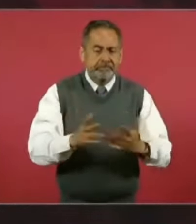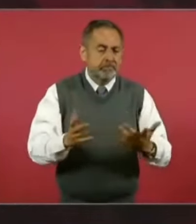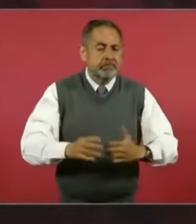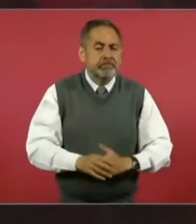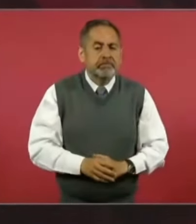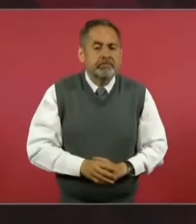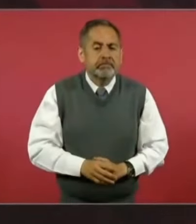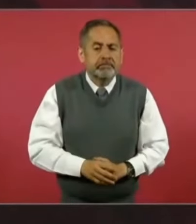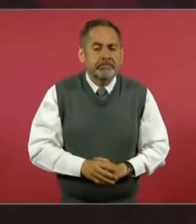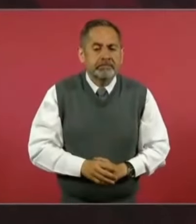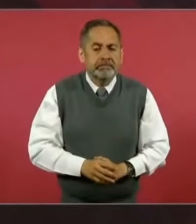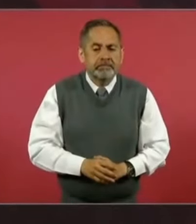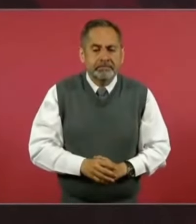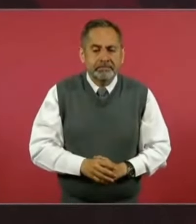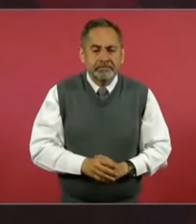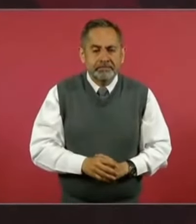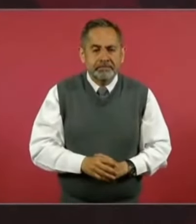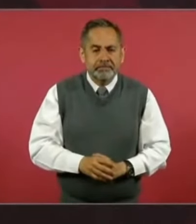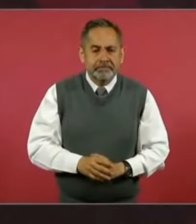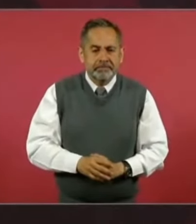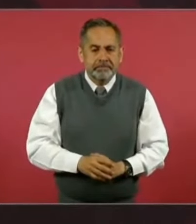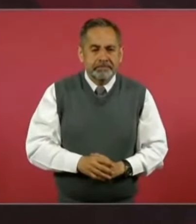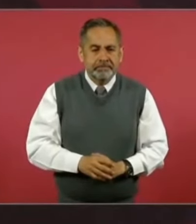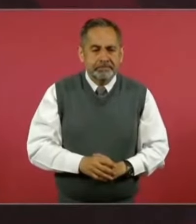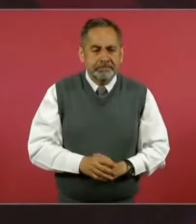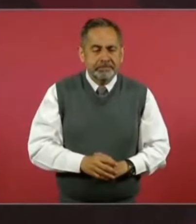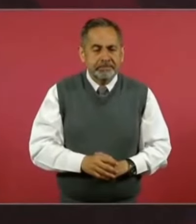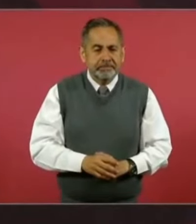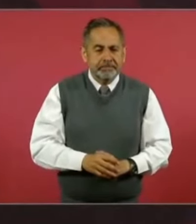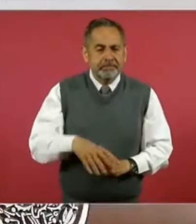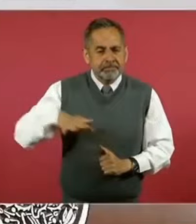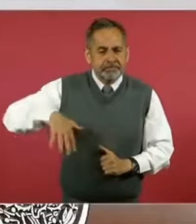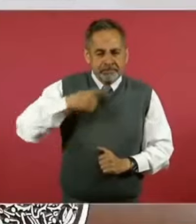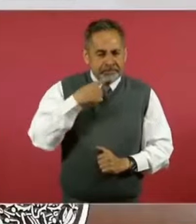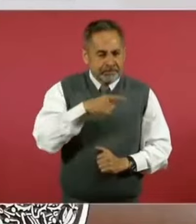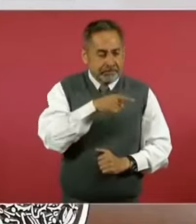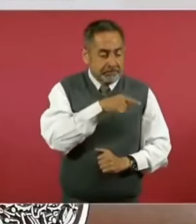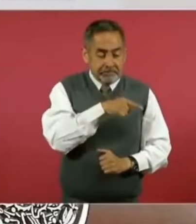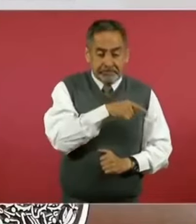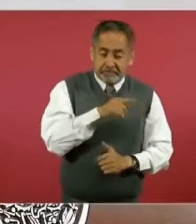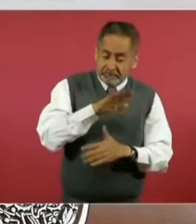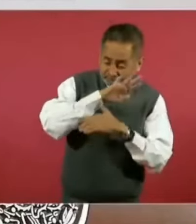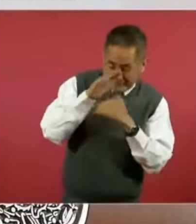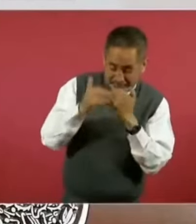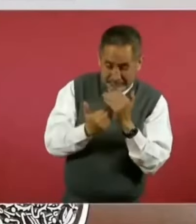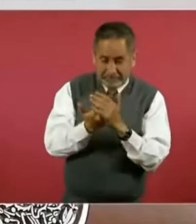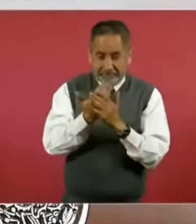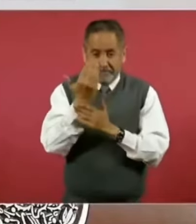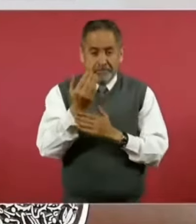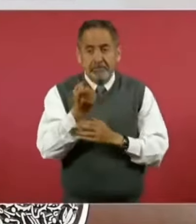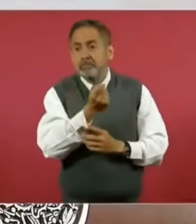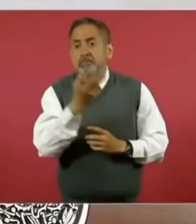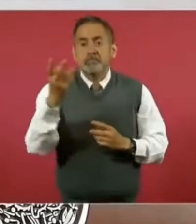decía que fue en la madrugada y mucha gente con